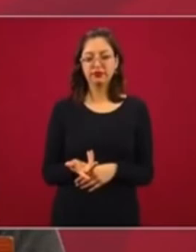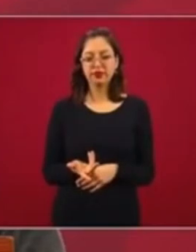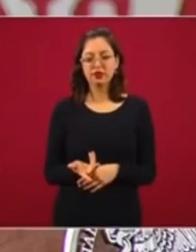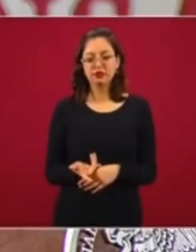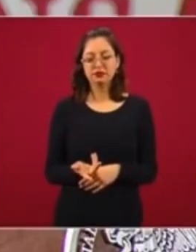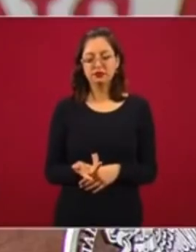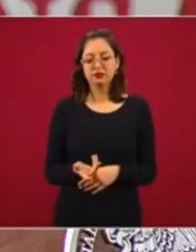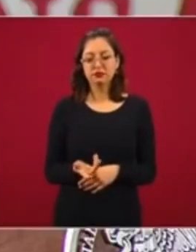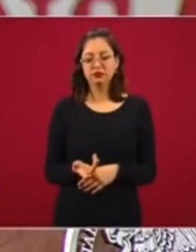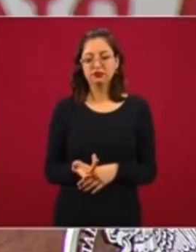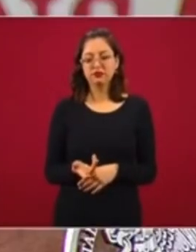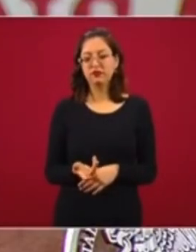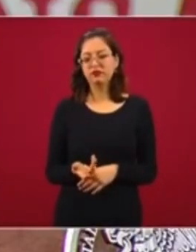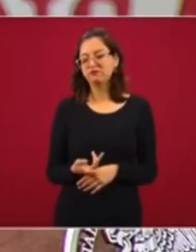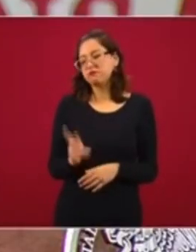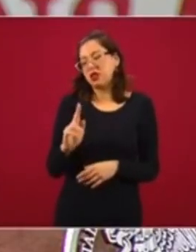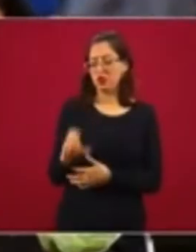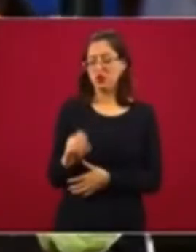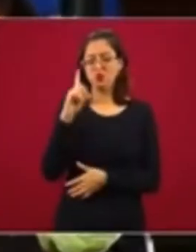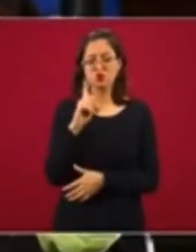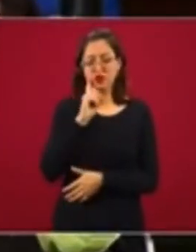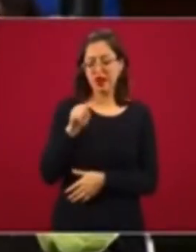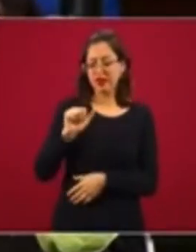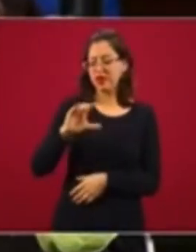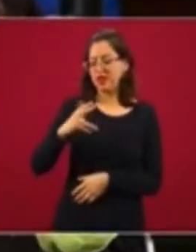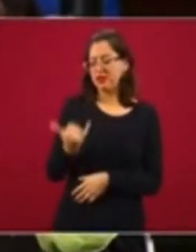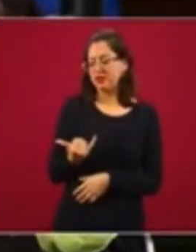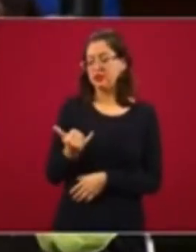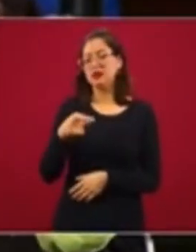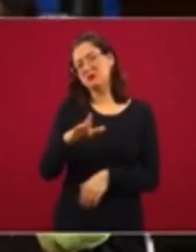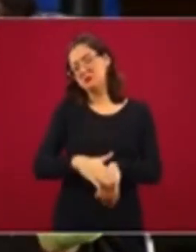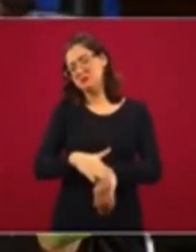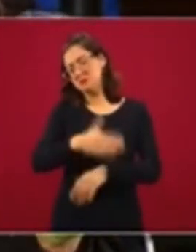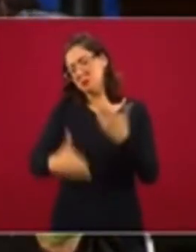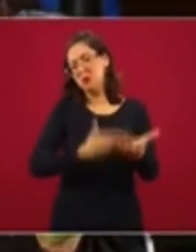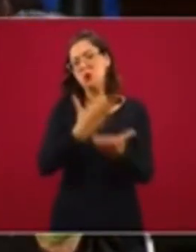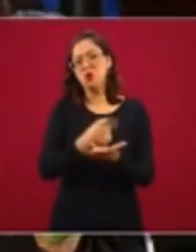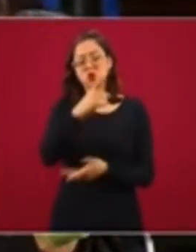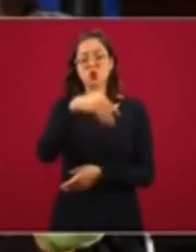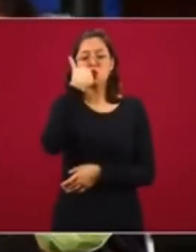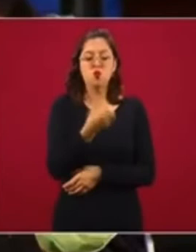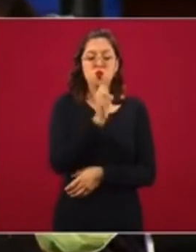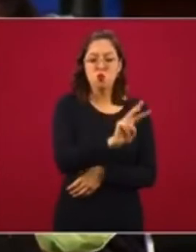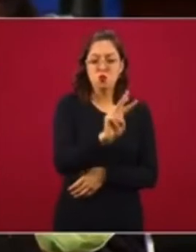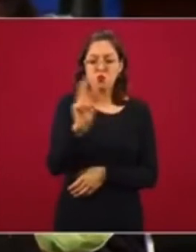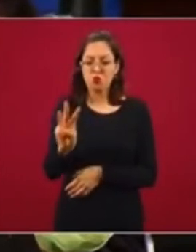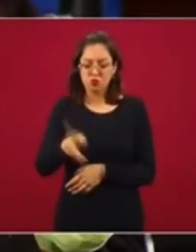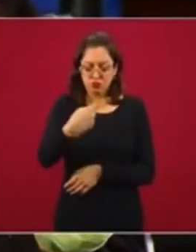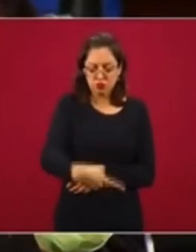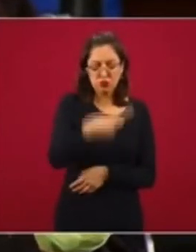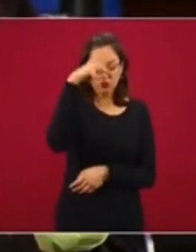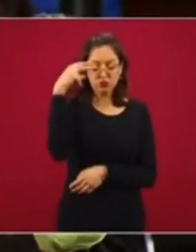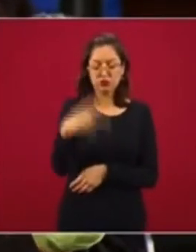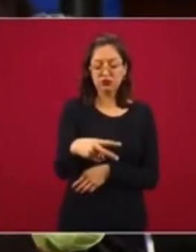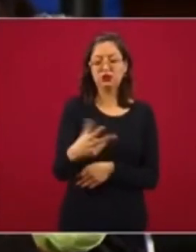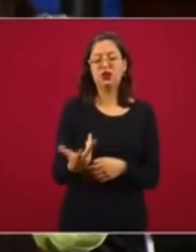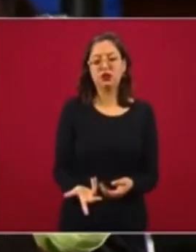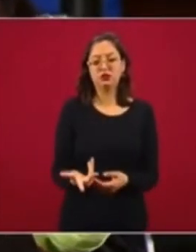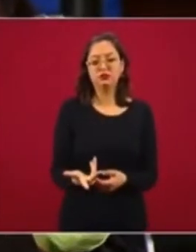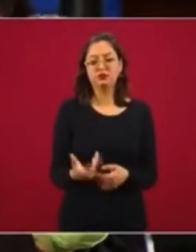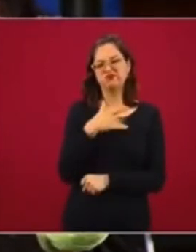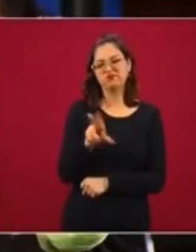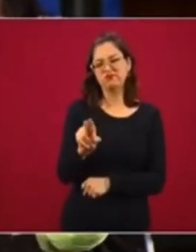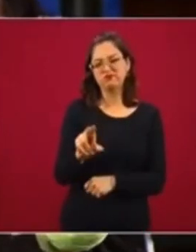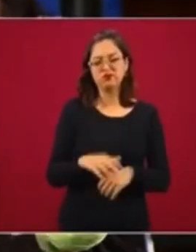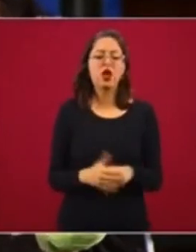pero no, tampoco pasa nada. Se estaría dispuesto a impulsar la creación de plataformas digitales de origen mexicano, como lo hace